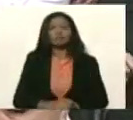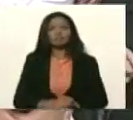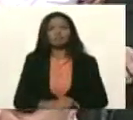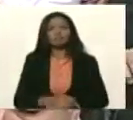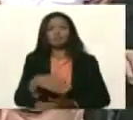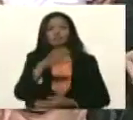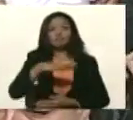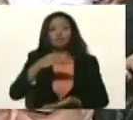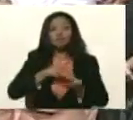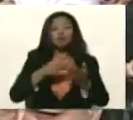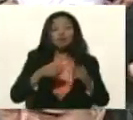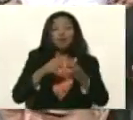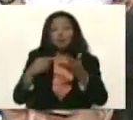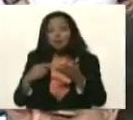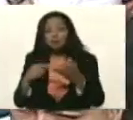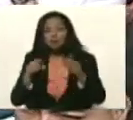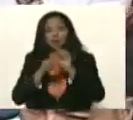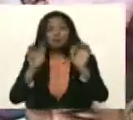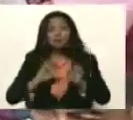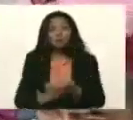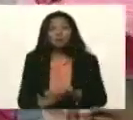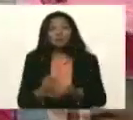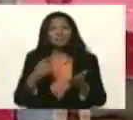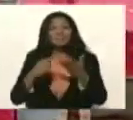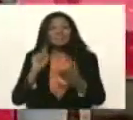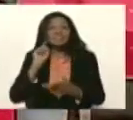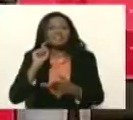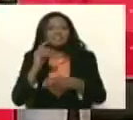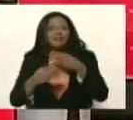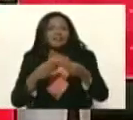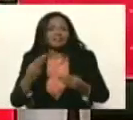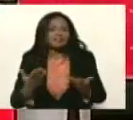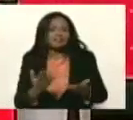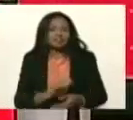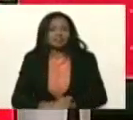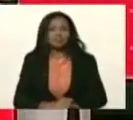donde hay que poner los recursos, que recursos podemos poner,